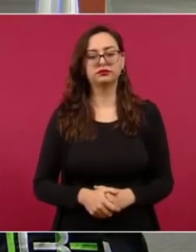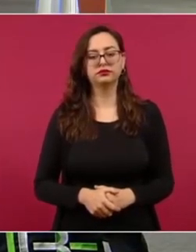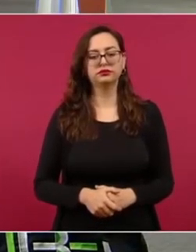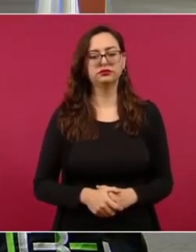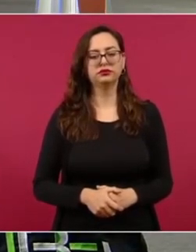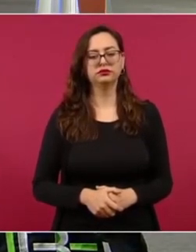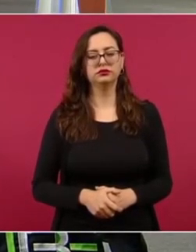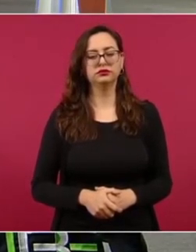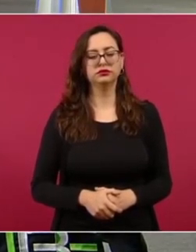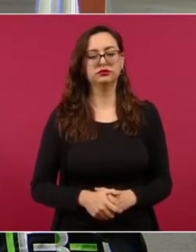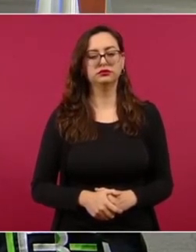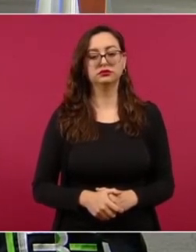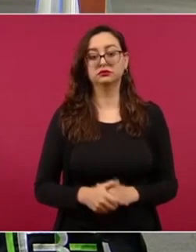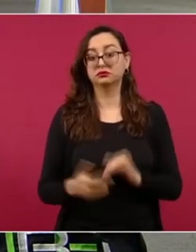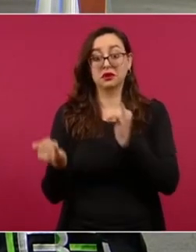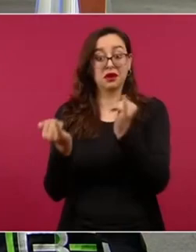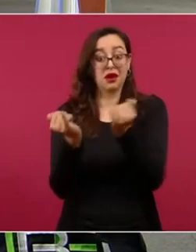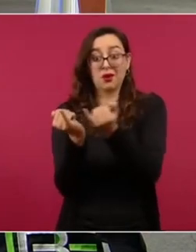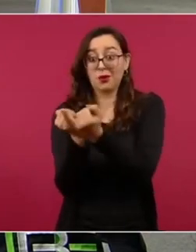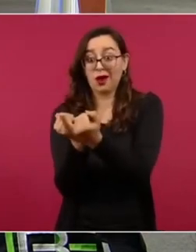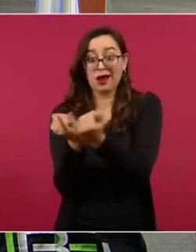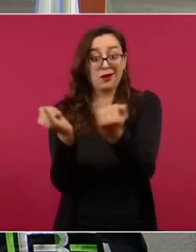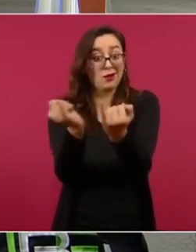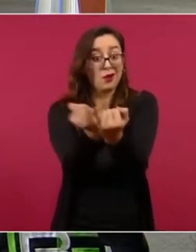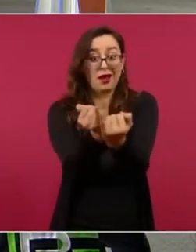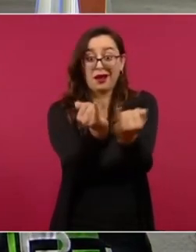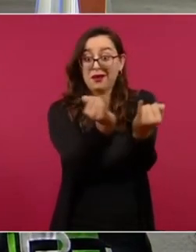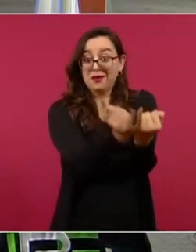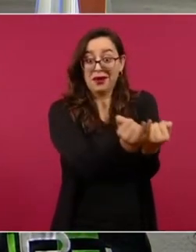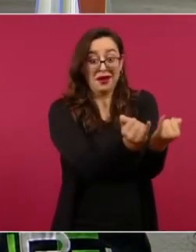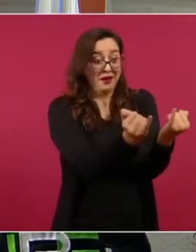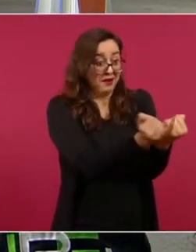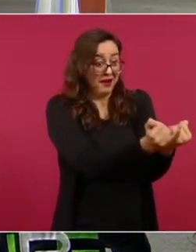Igual que… Lo